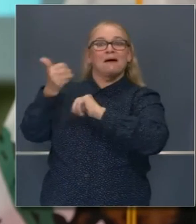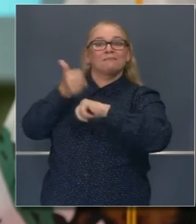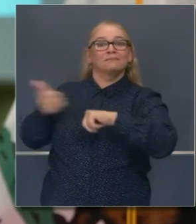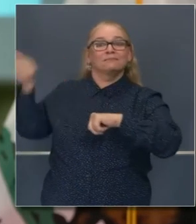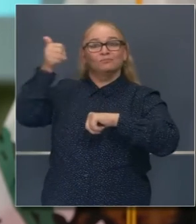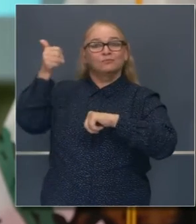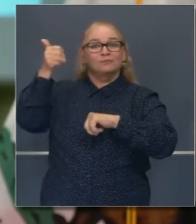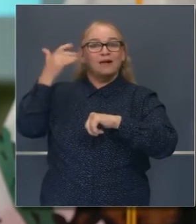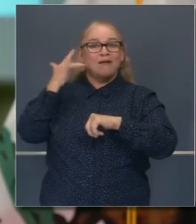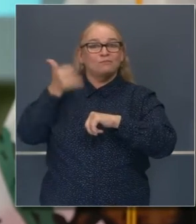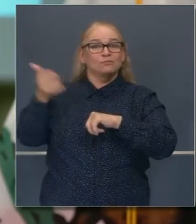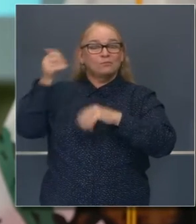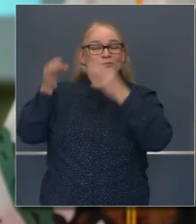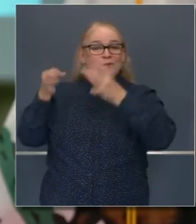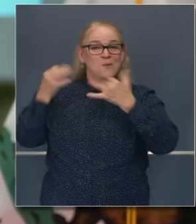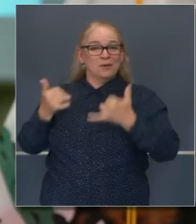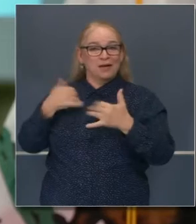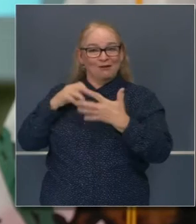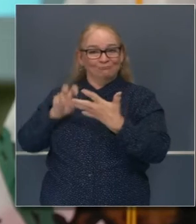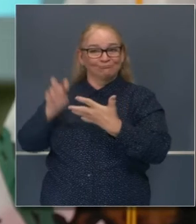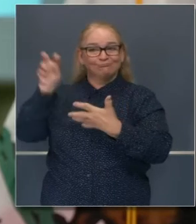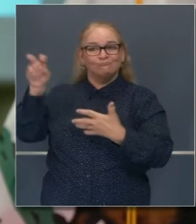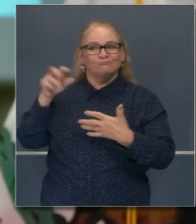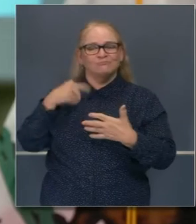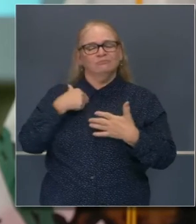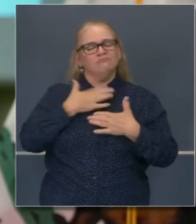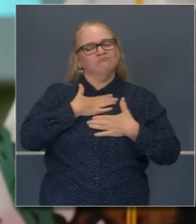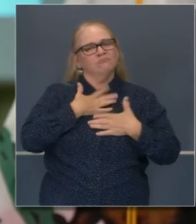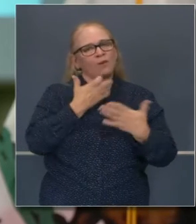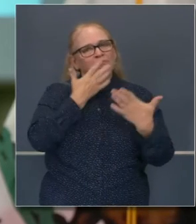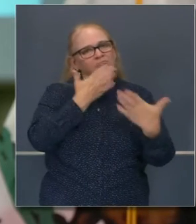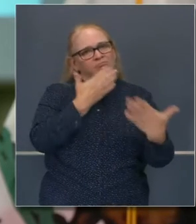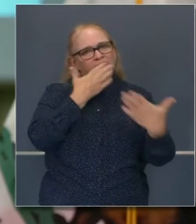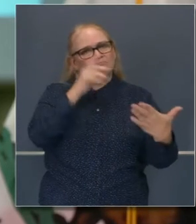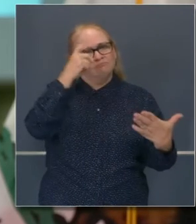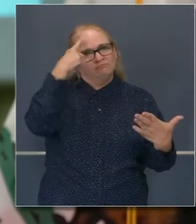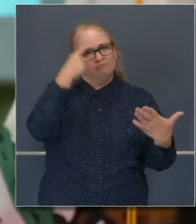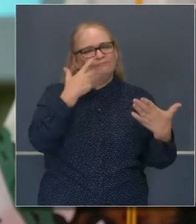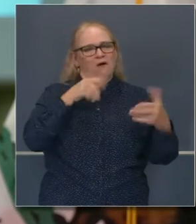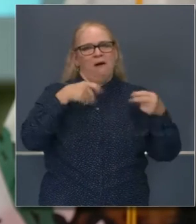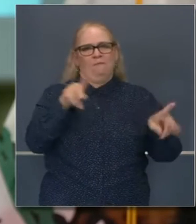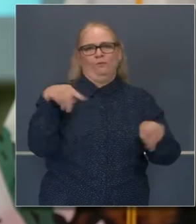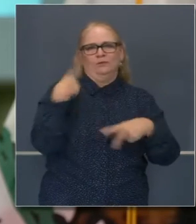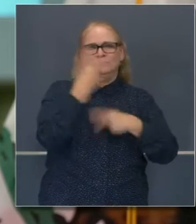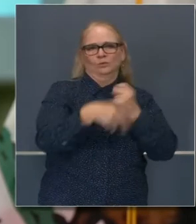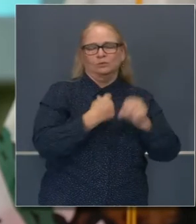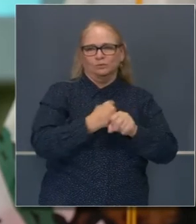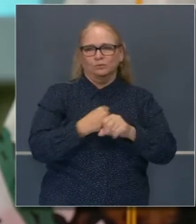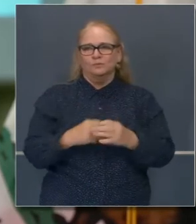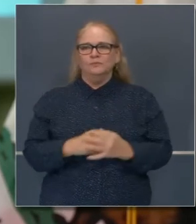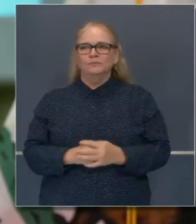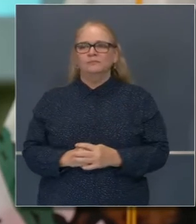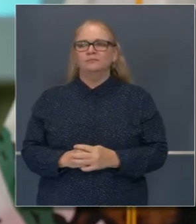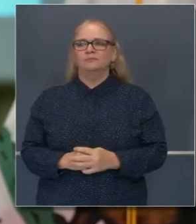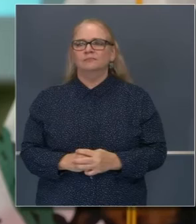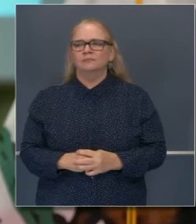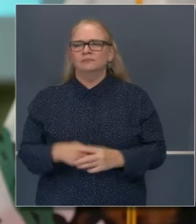responsabilidad en la Corte Suprema de California. Muchísimas gracias, señor gobernador. También quiero reconocer